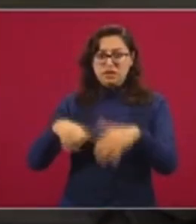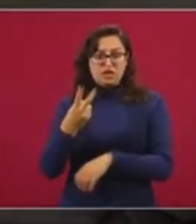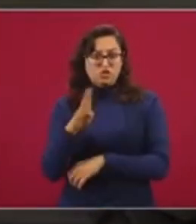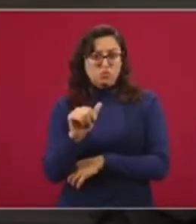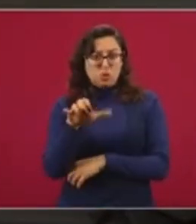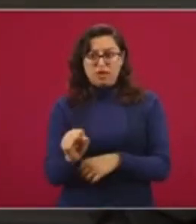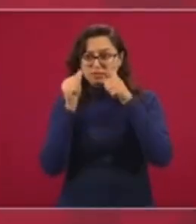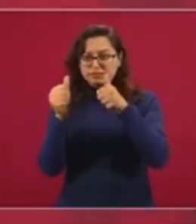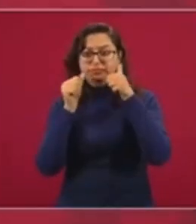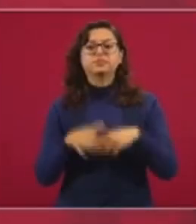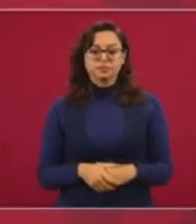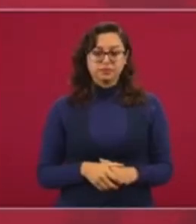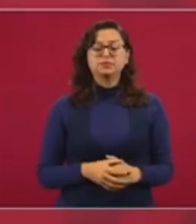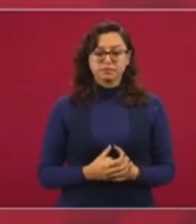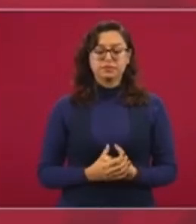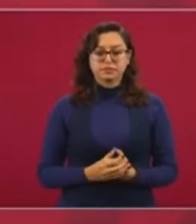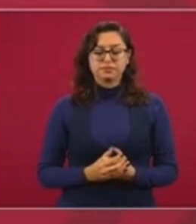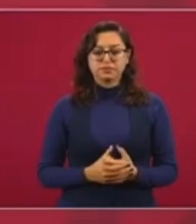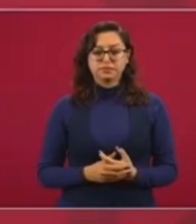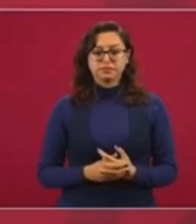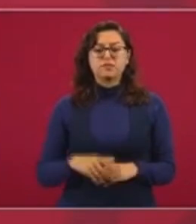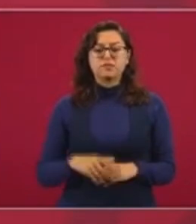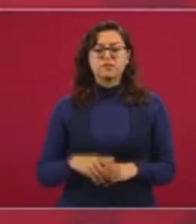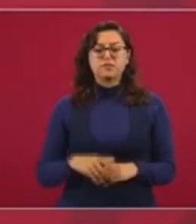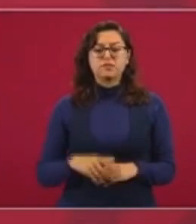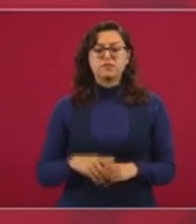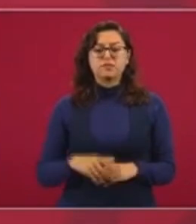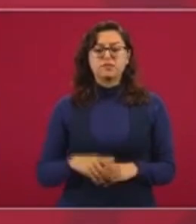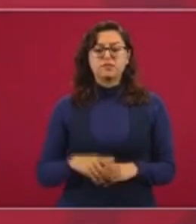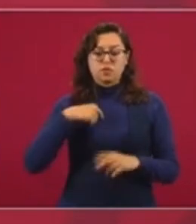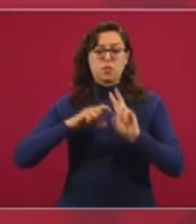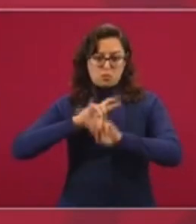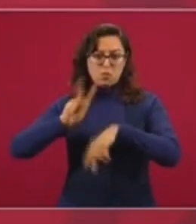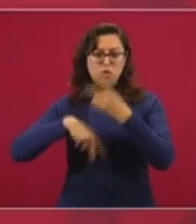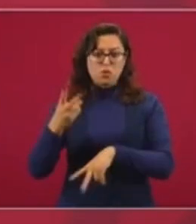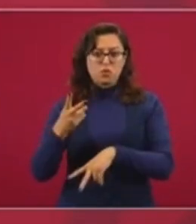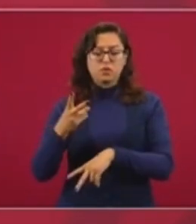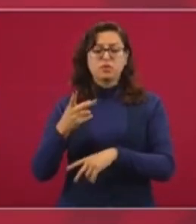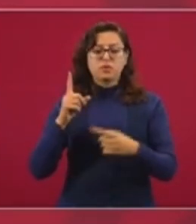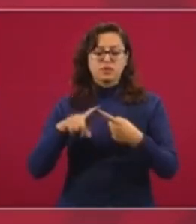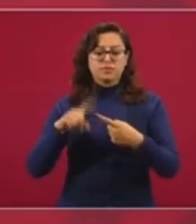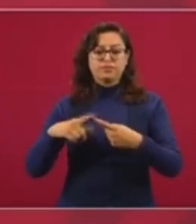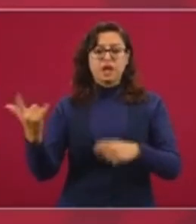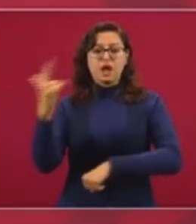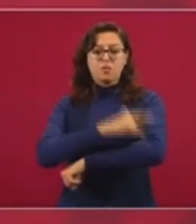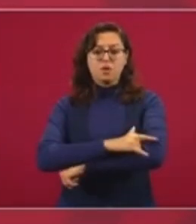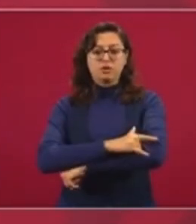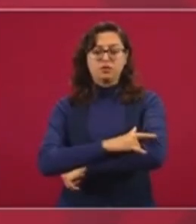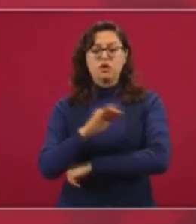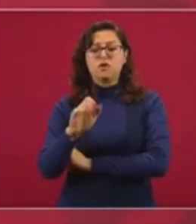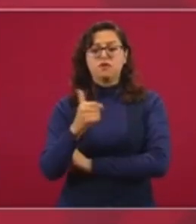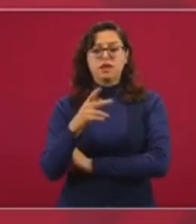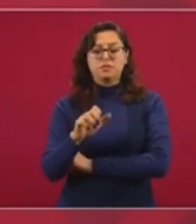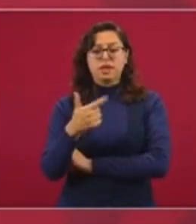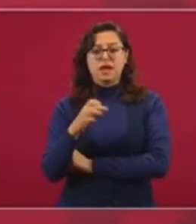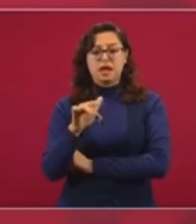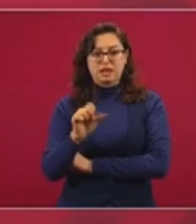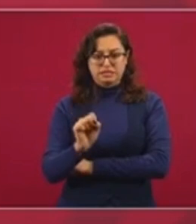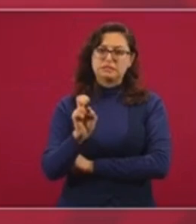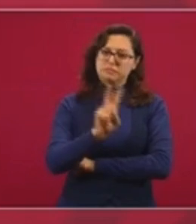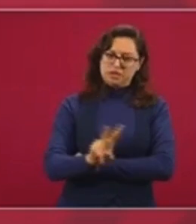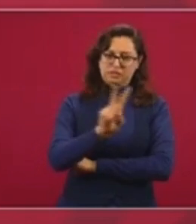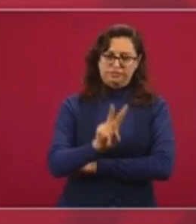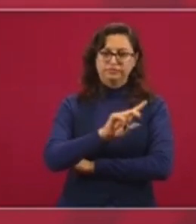voy a estar en el aeropuerto Felipe Ángeles, vamos a supervisar el viernes y luego